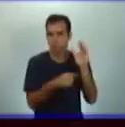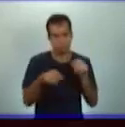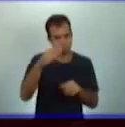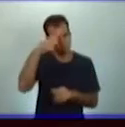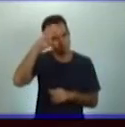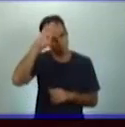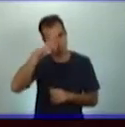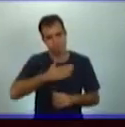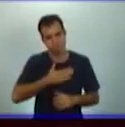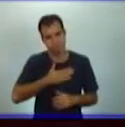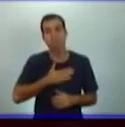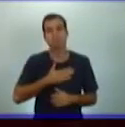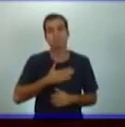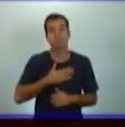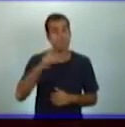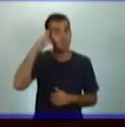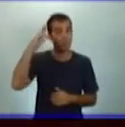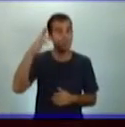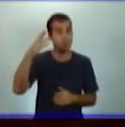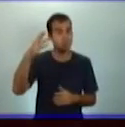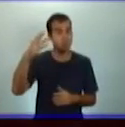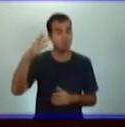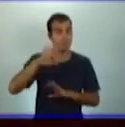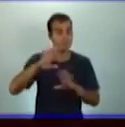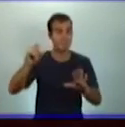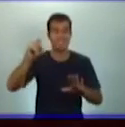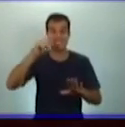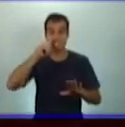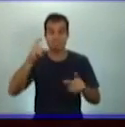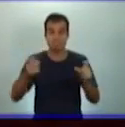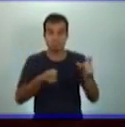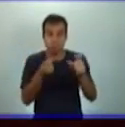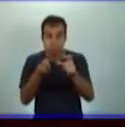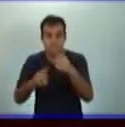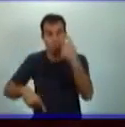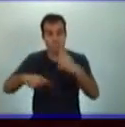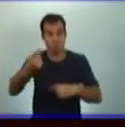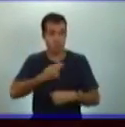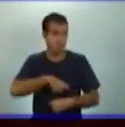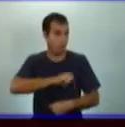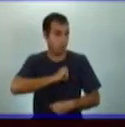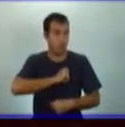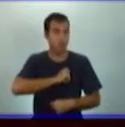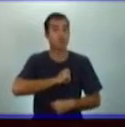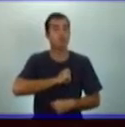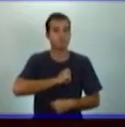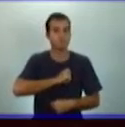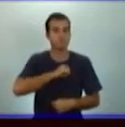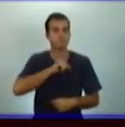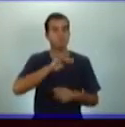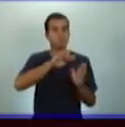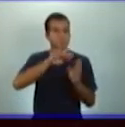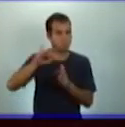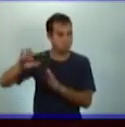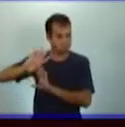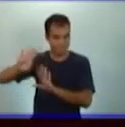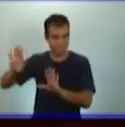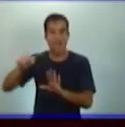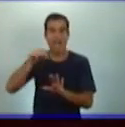las guerras frente al colonialismo español, entramos en una república